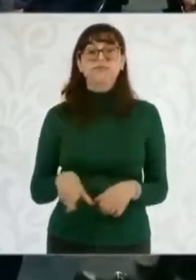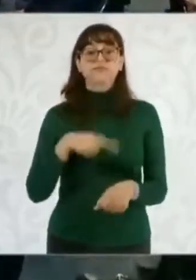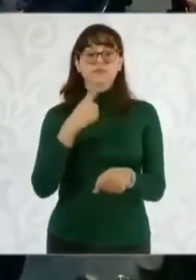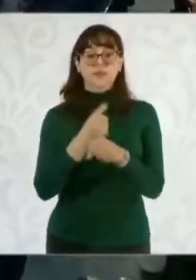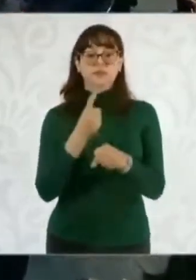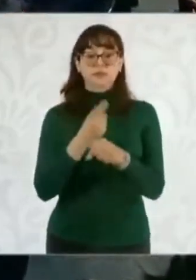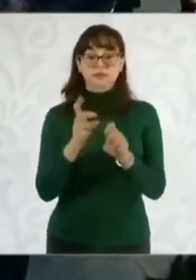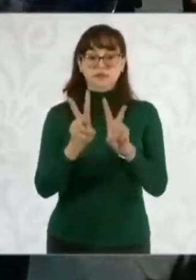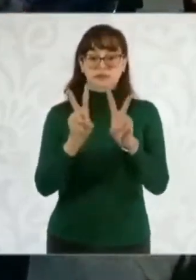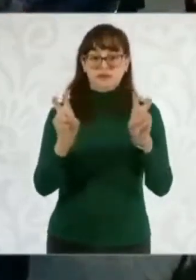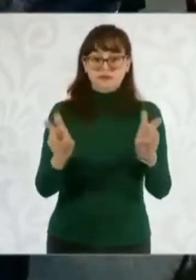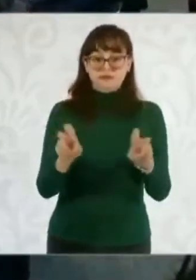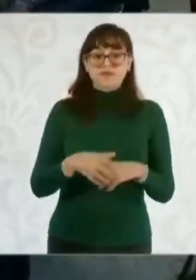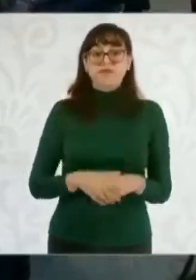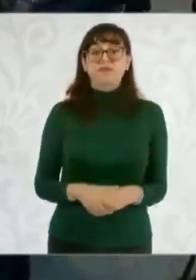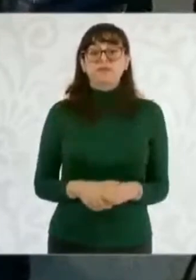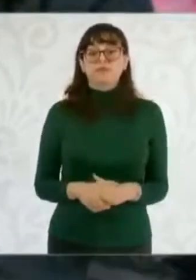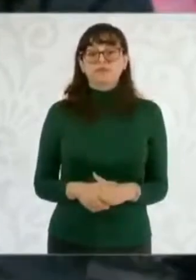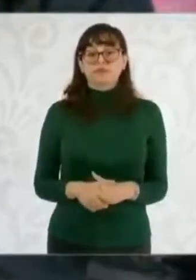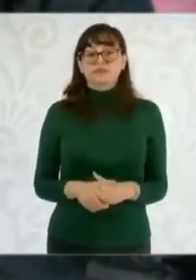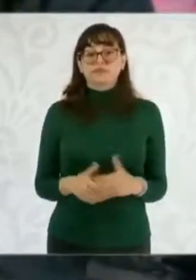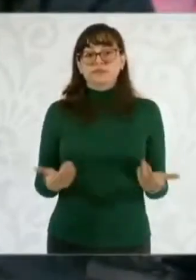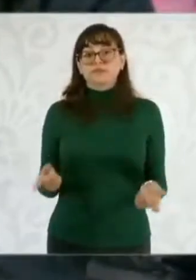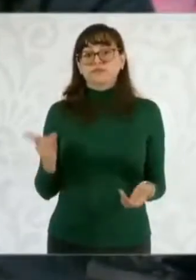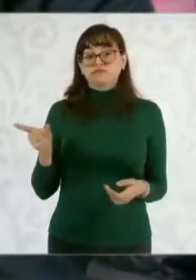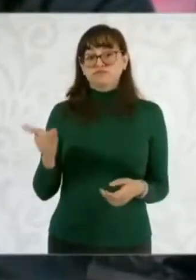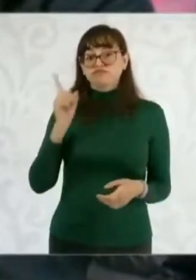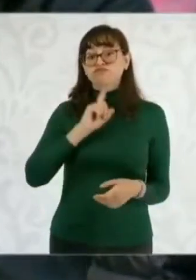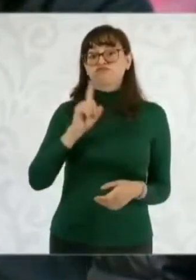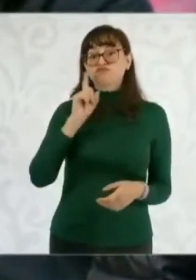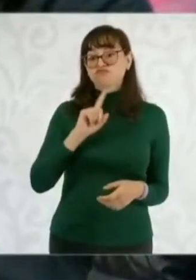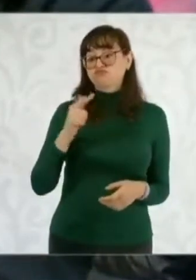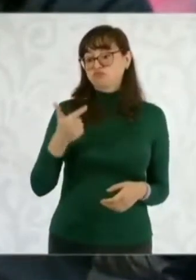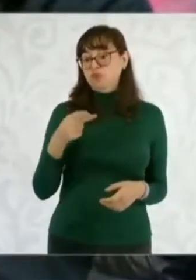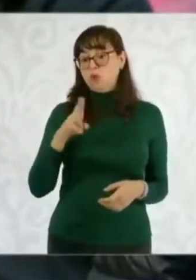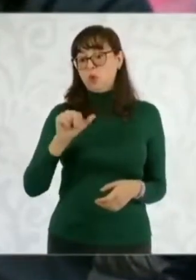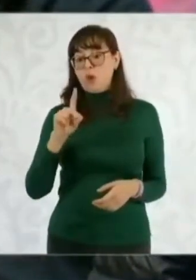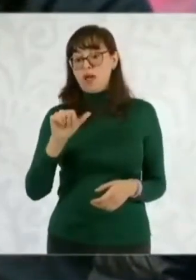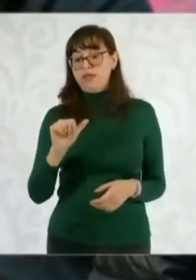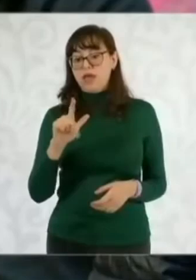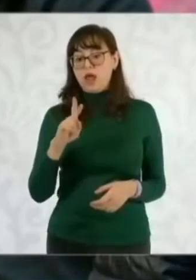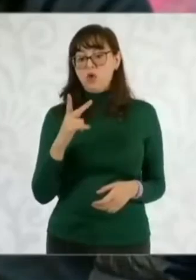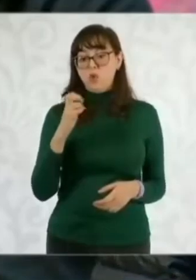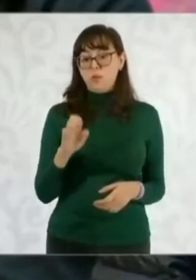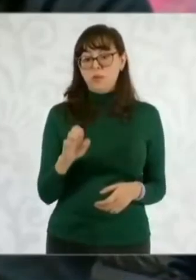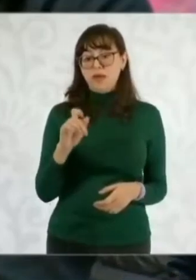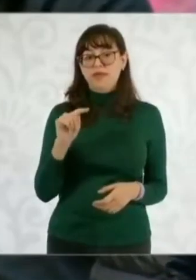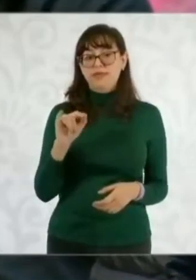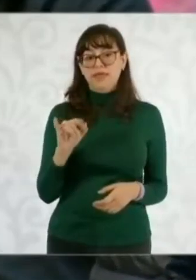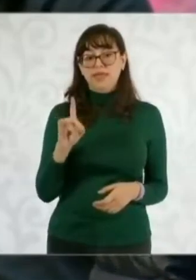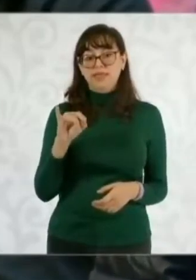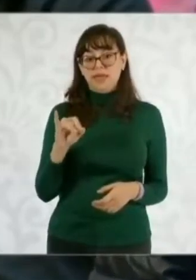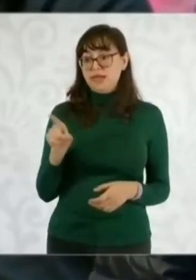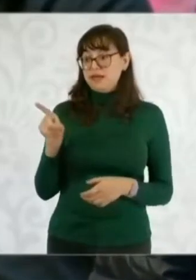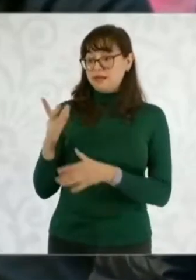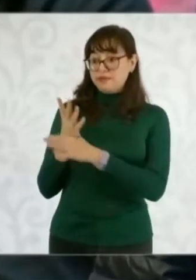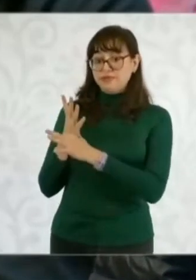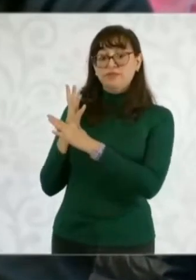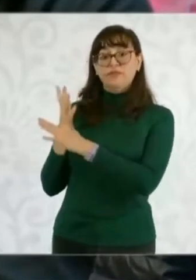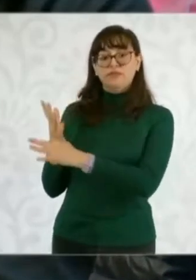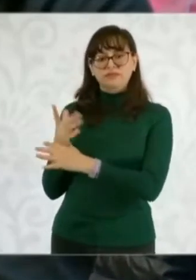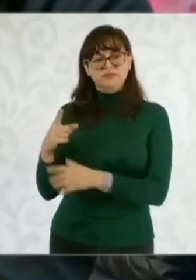la consejera presidenta Guadalupe Tadej acusa a sus compañeros consejeros de invasión de funciones, ya que